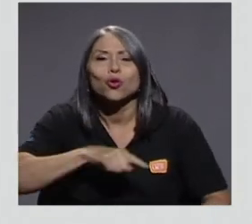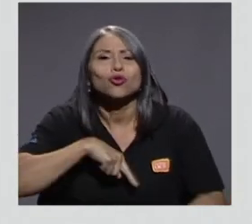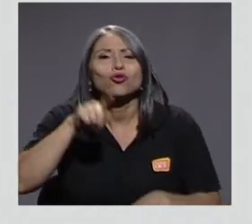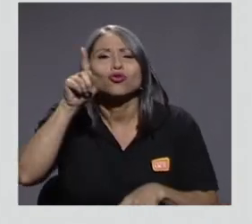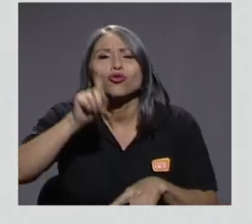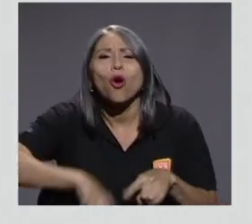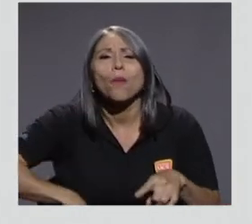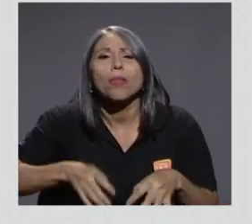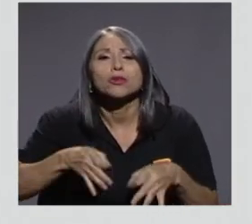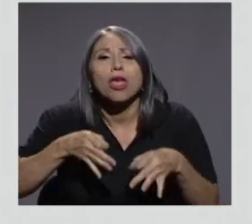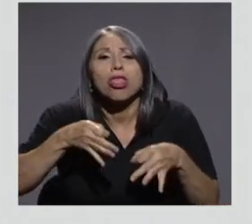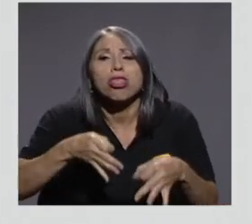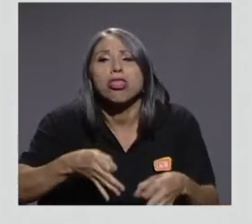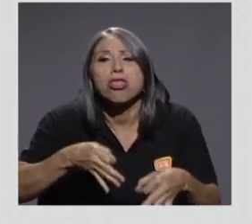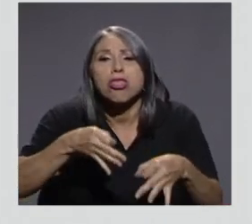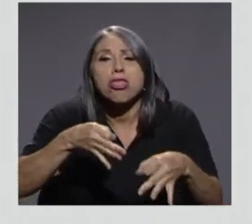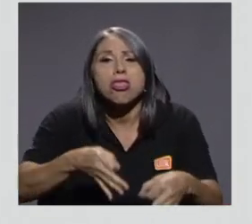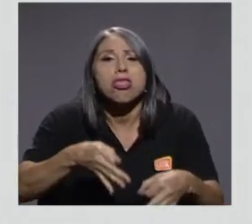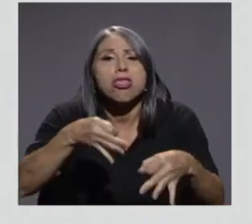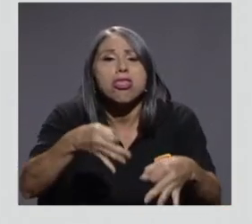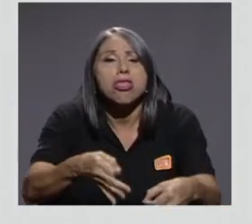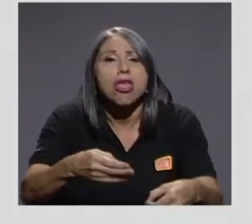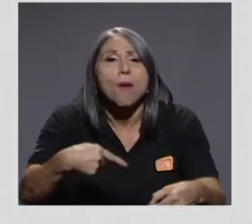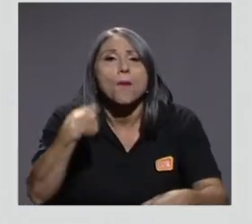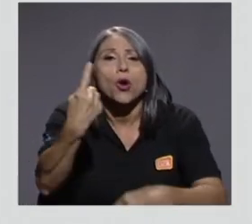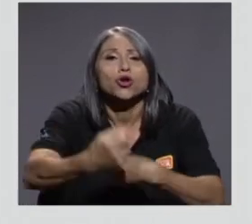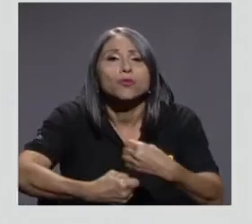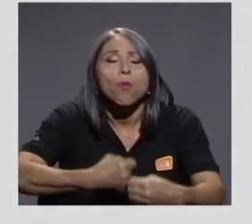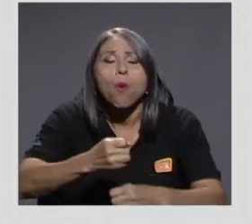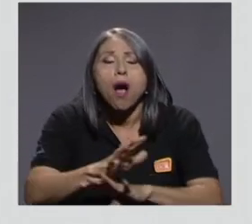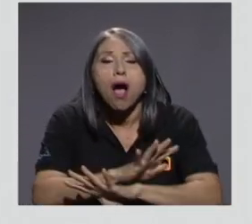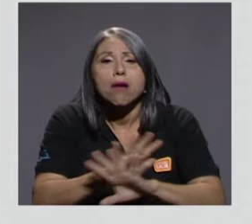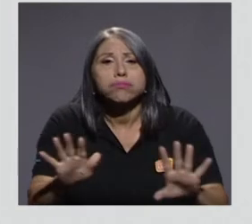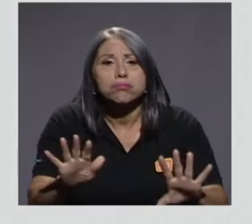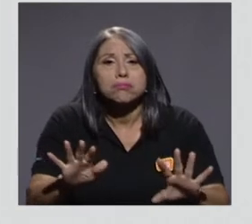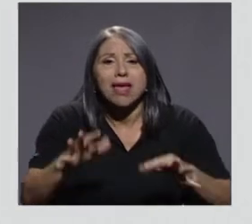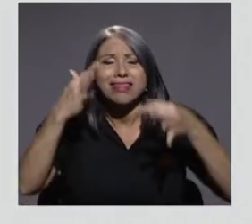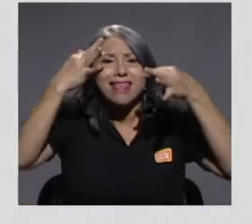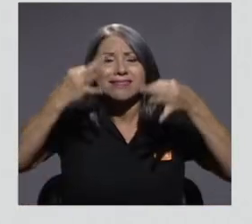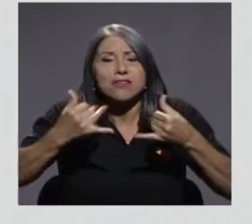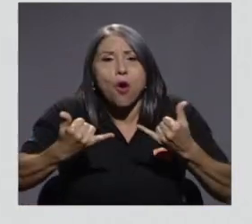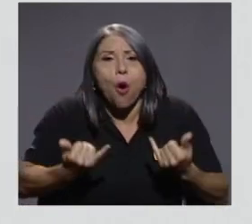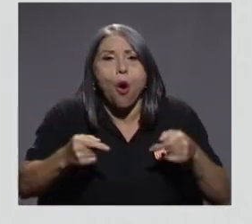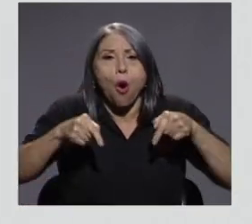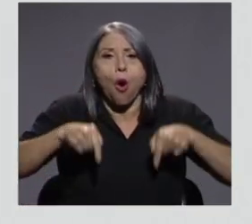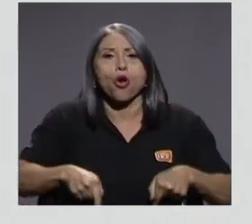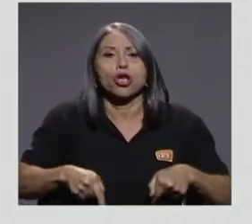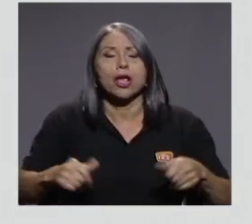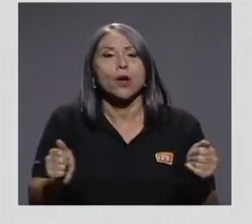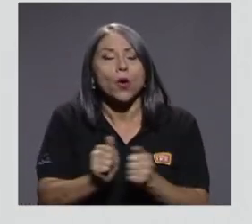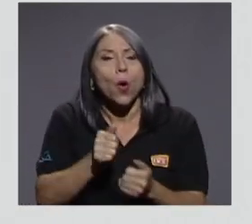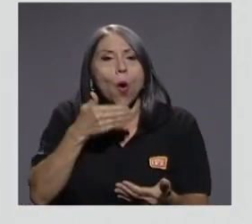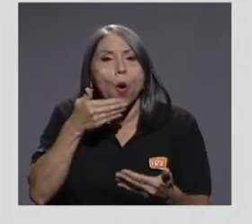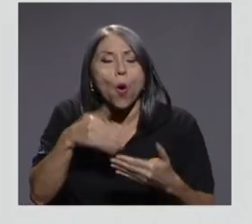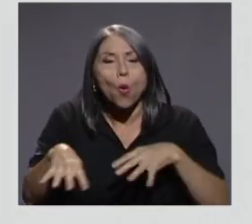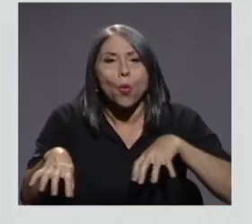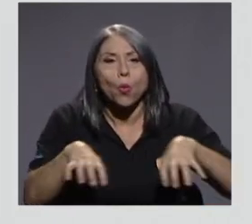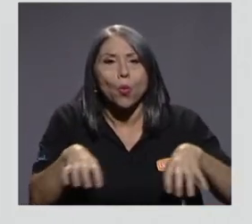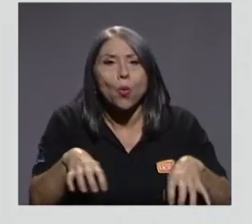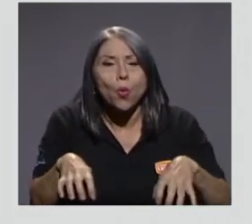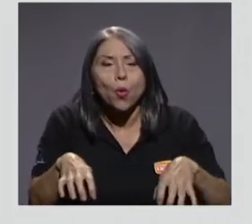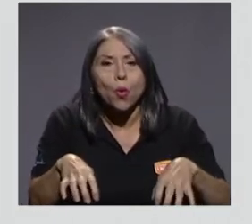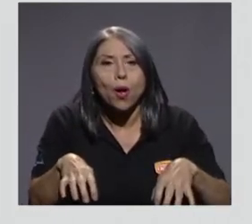las decisiones para mañana, para el próximo mes, para el próximo año. Con esas decisiones que adoptemos hoy, con esas buenas prácticas,